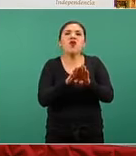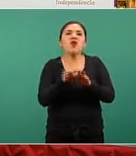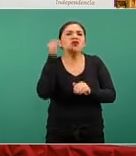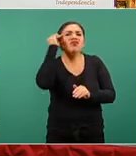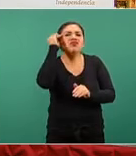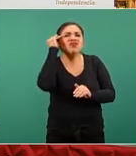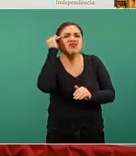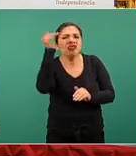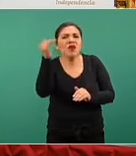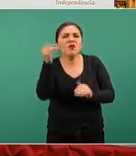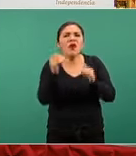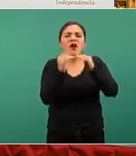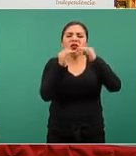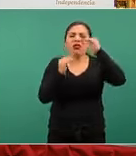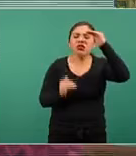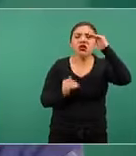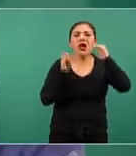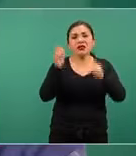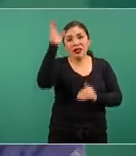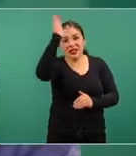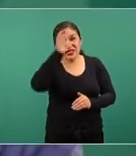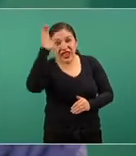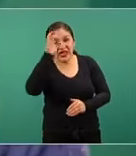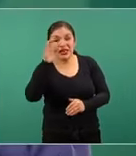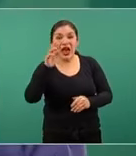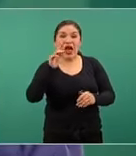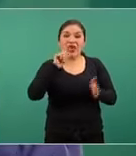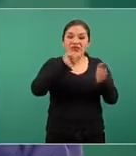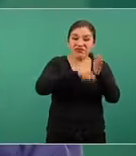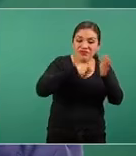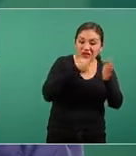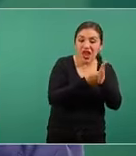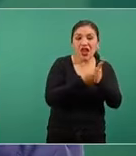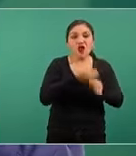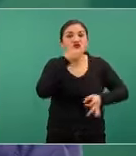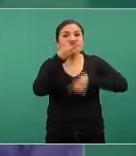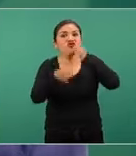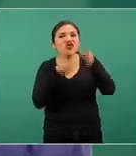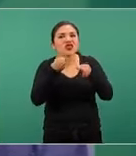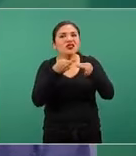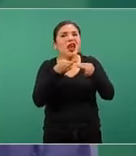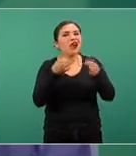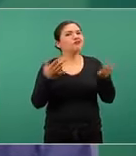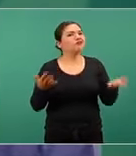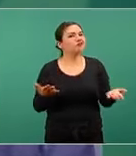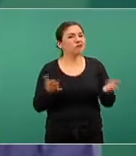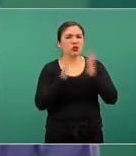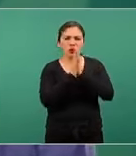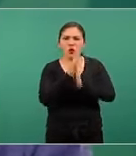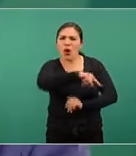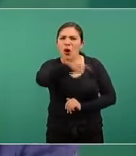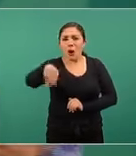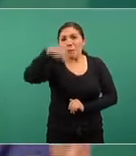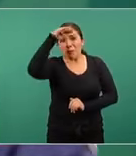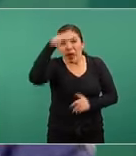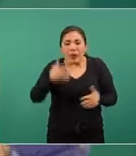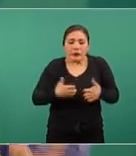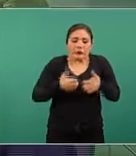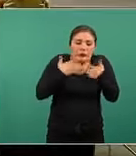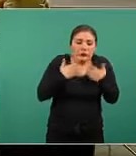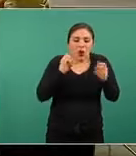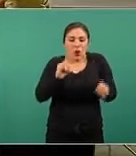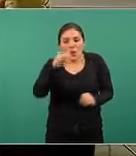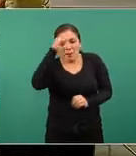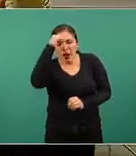existe entre ciencia y técnica y noticias y por favor no se me ofenda nadie aquí ni ustedes ni sus